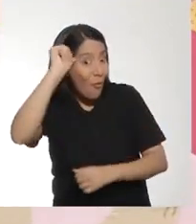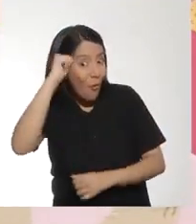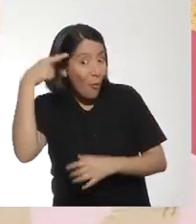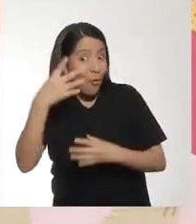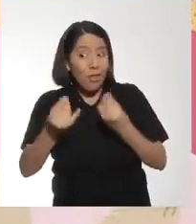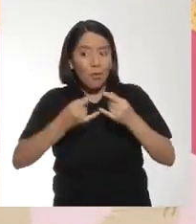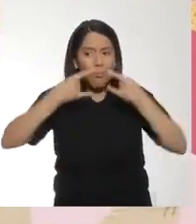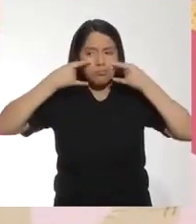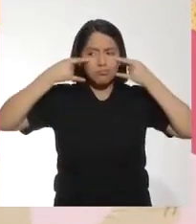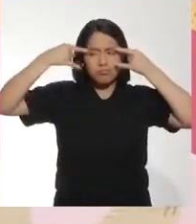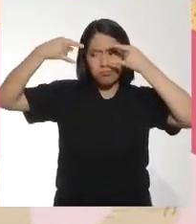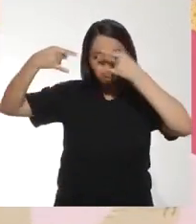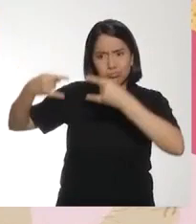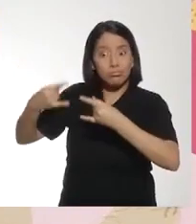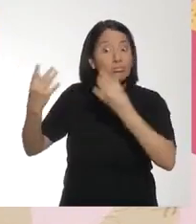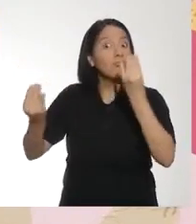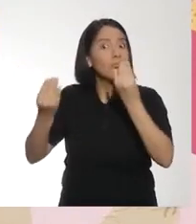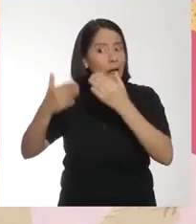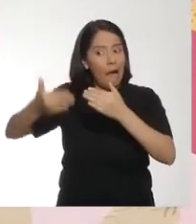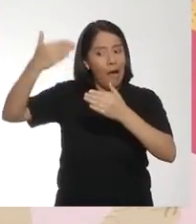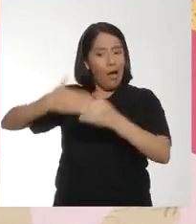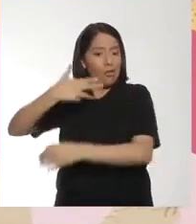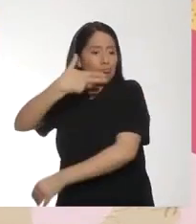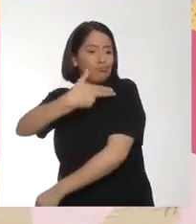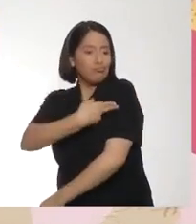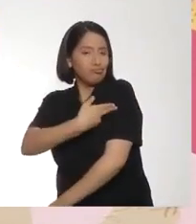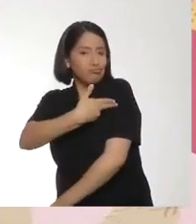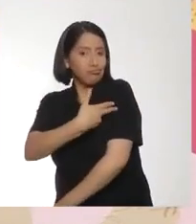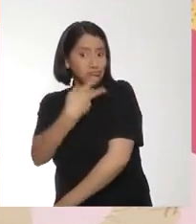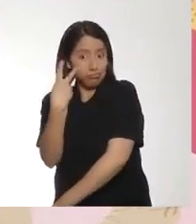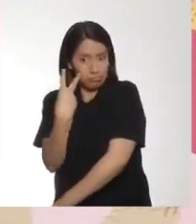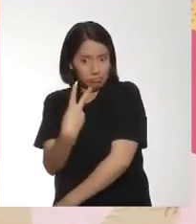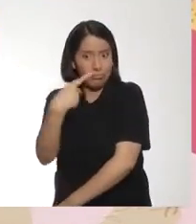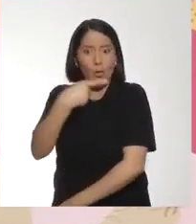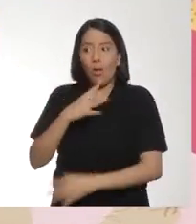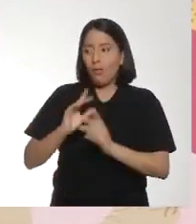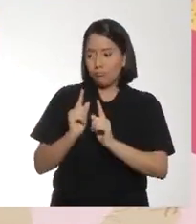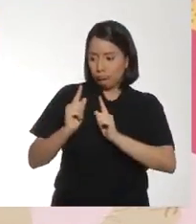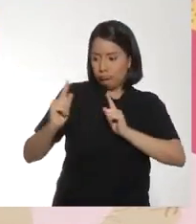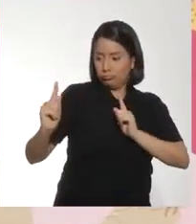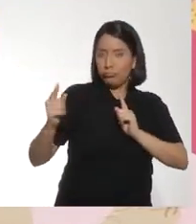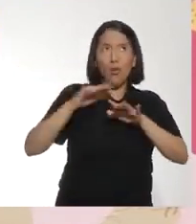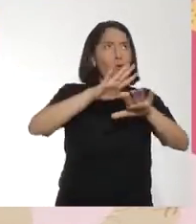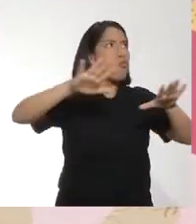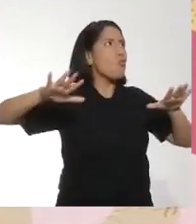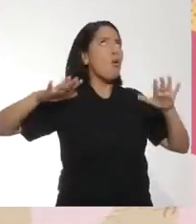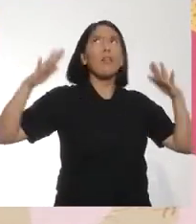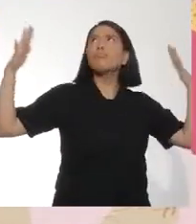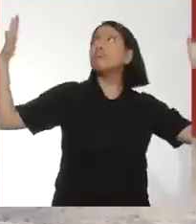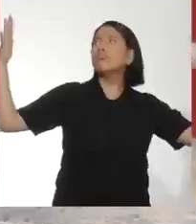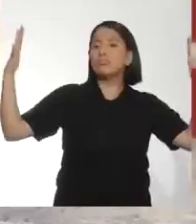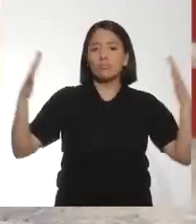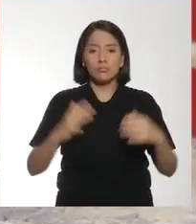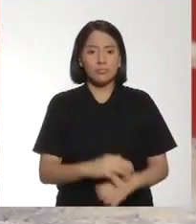recuerden que si se van a quitar las mascarillas, deben tener las dos dosis, mantener su distancia y estar en un espacio abierto.